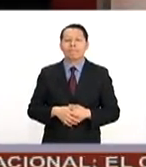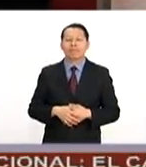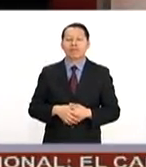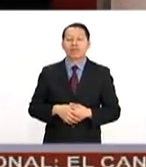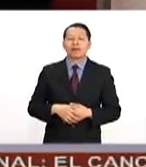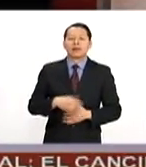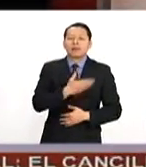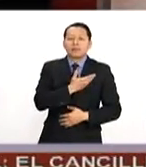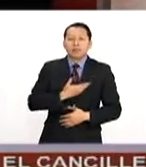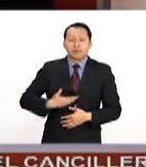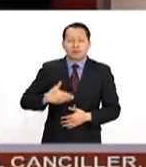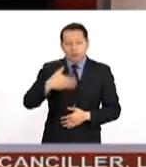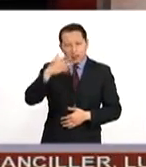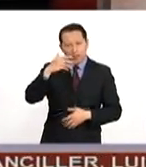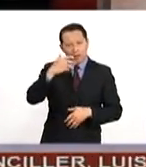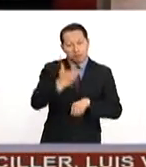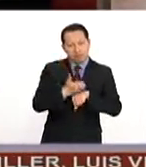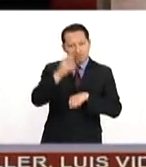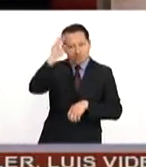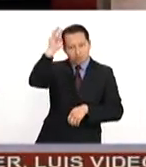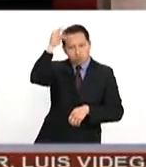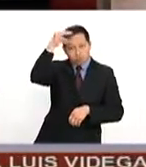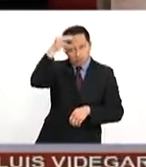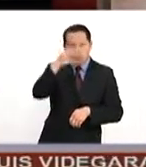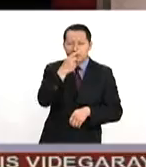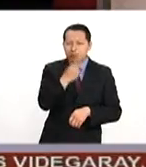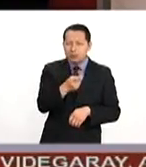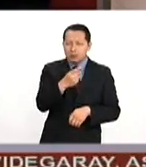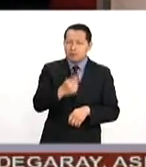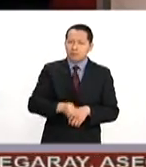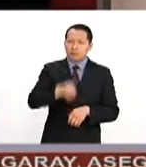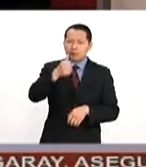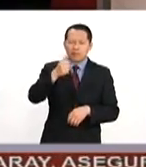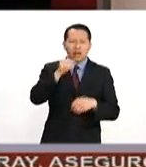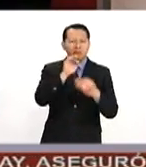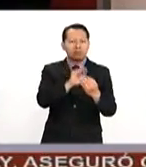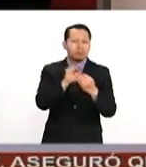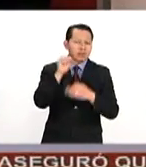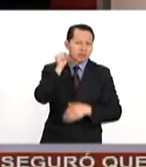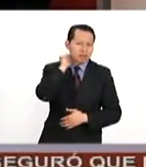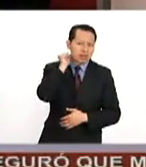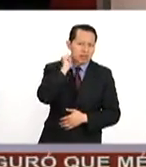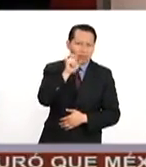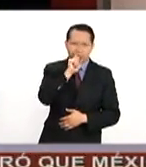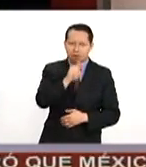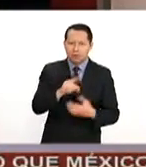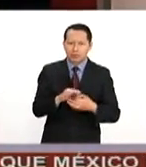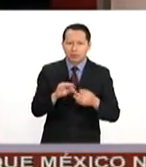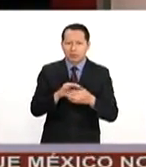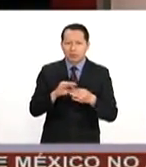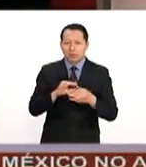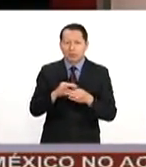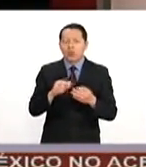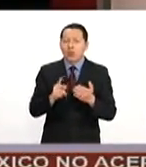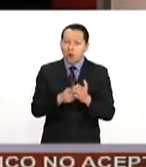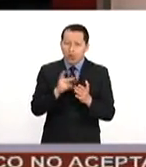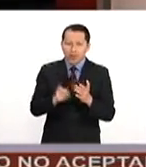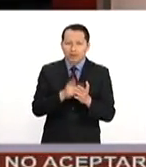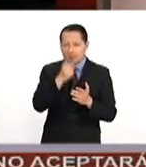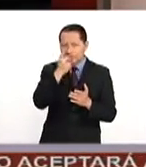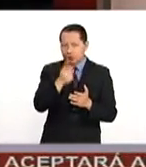El presidente de los Estados Unidos, Donald Trump, habló por primera vez ante el Congreso de su país y ahí reiteró